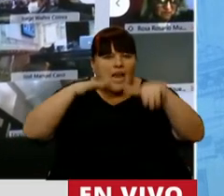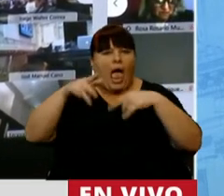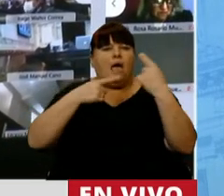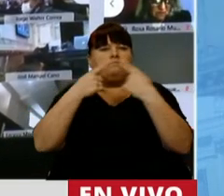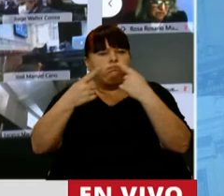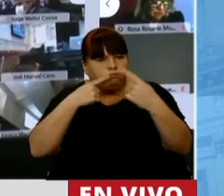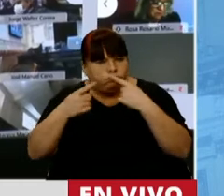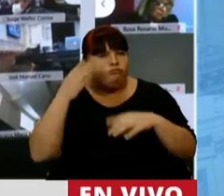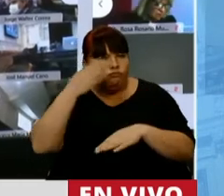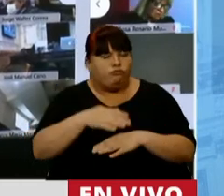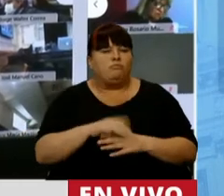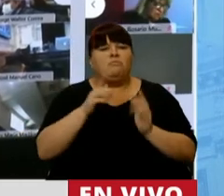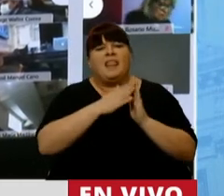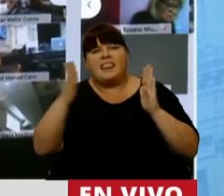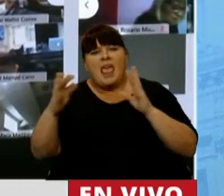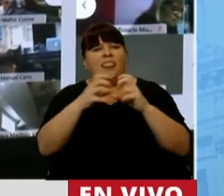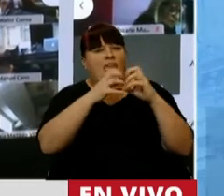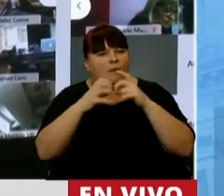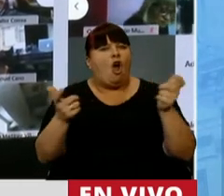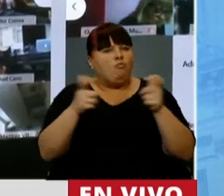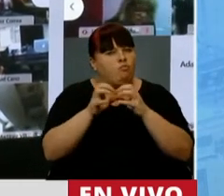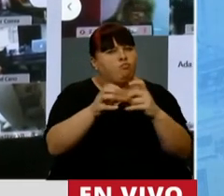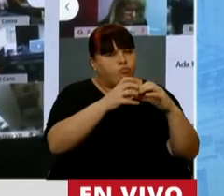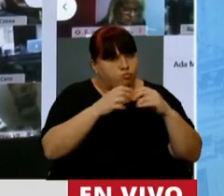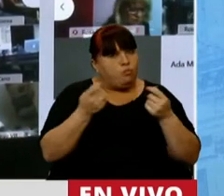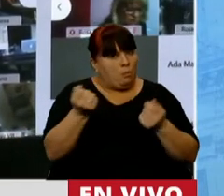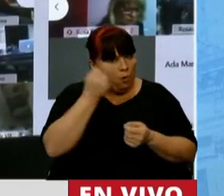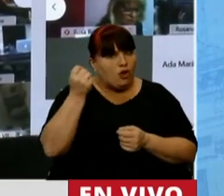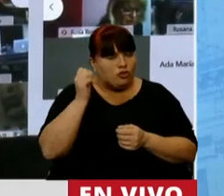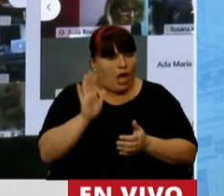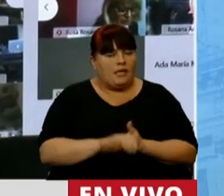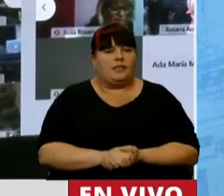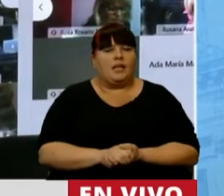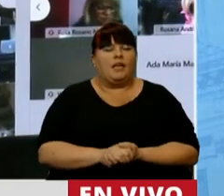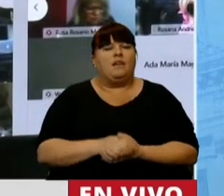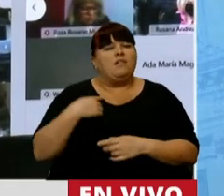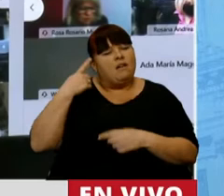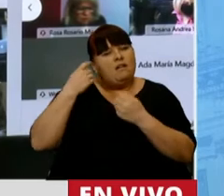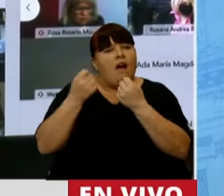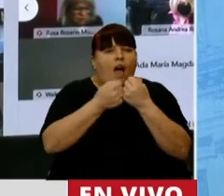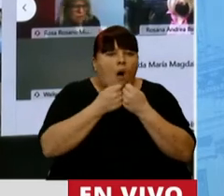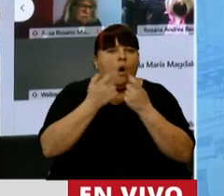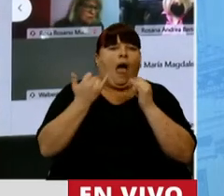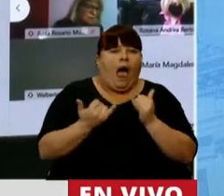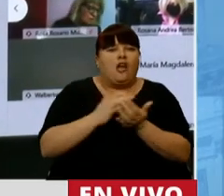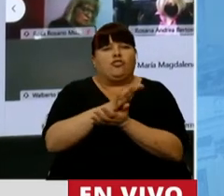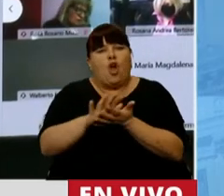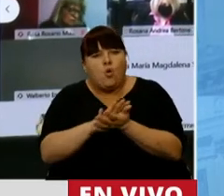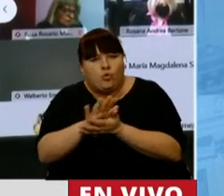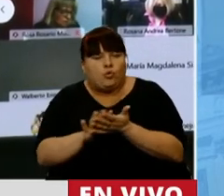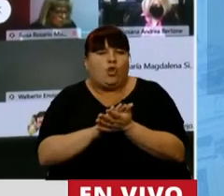consultas. Tuvimos un tiempo de debate en la Comisión. que fue valioso, donde arribamos algunas soluciones,